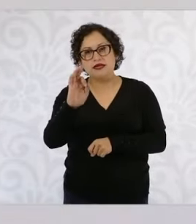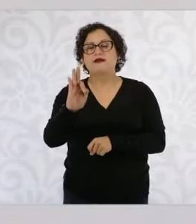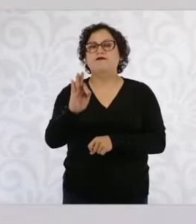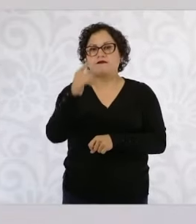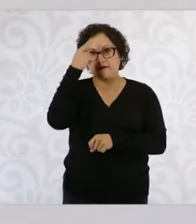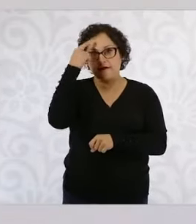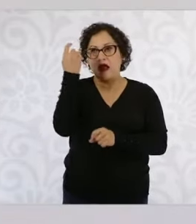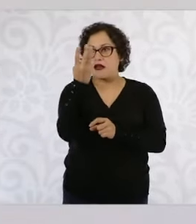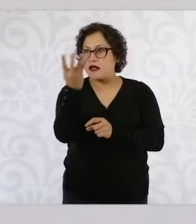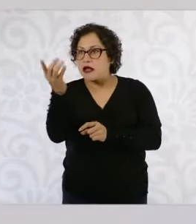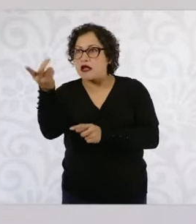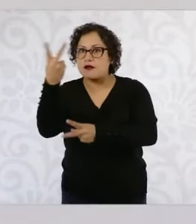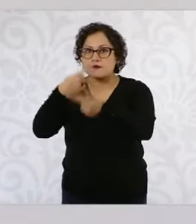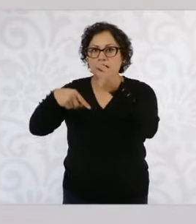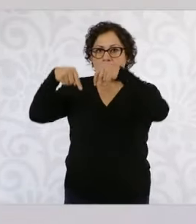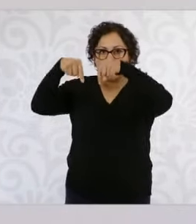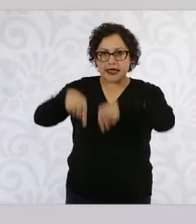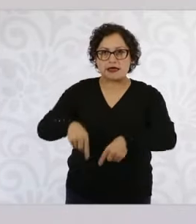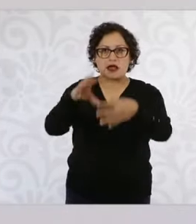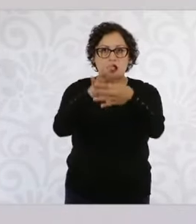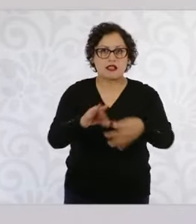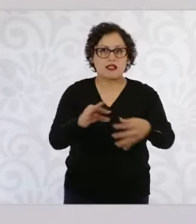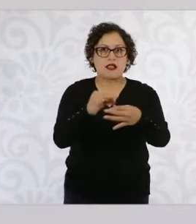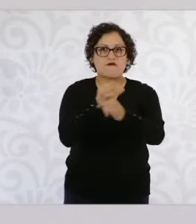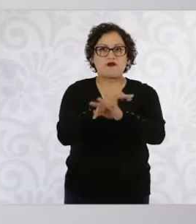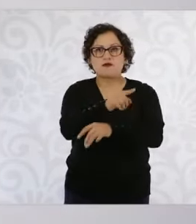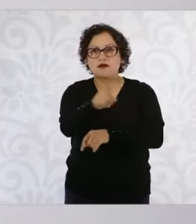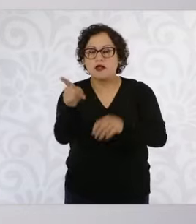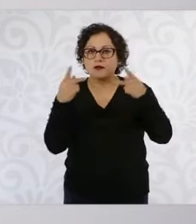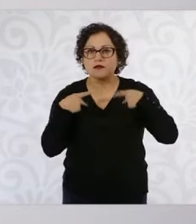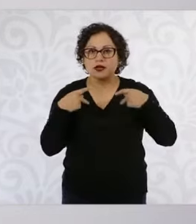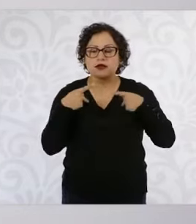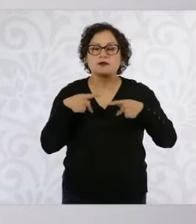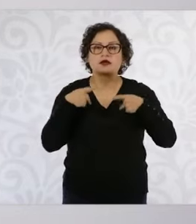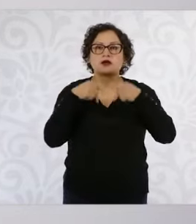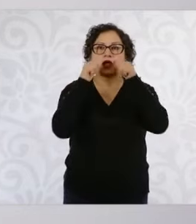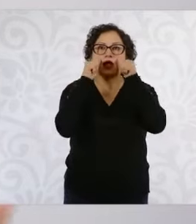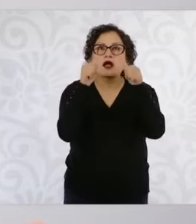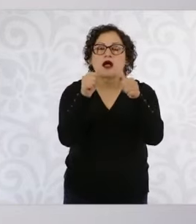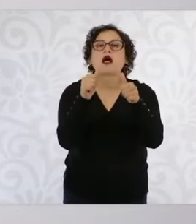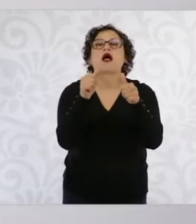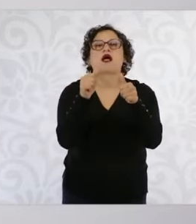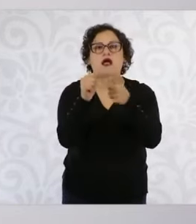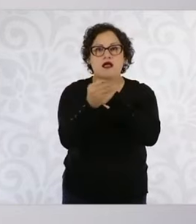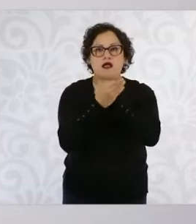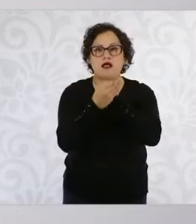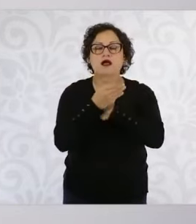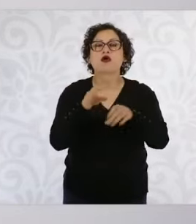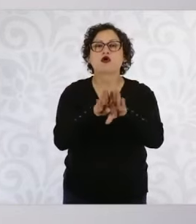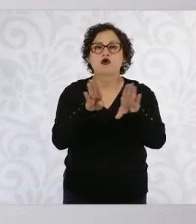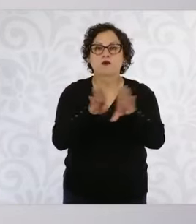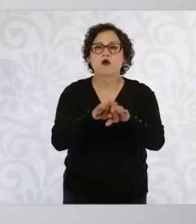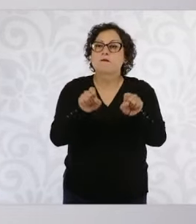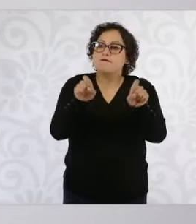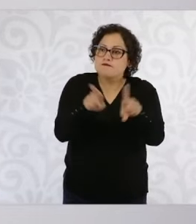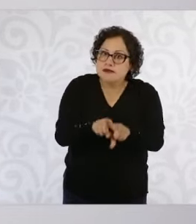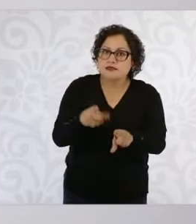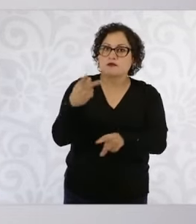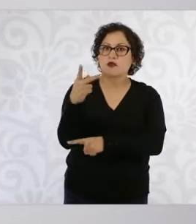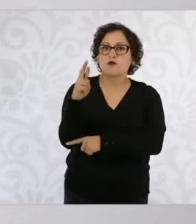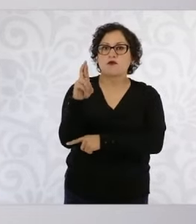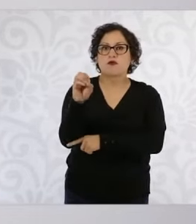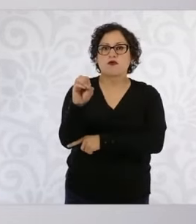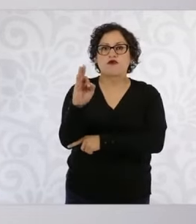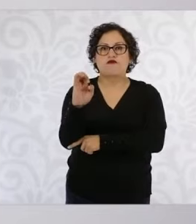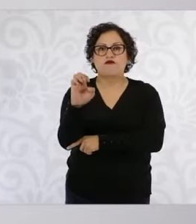puedan venir a dar la información, a proteger a todos los consumidores, a la Profeco. Y porque se sienten impotentes.